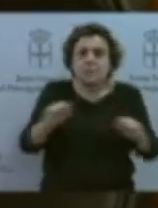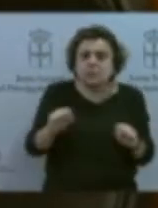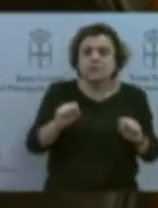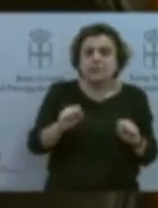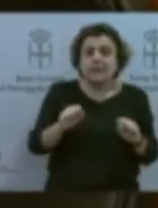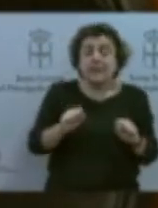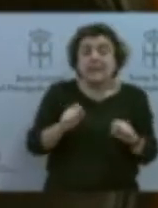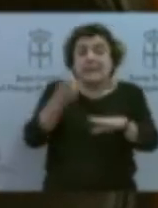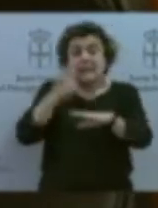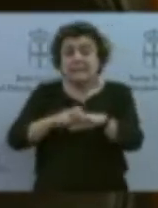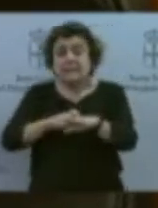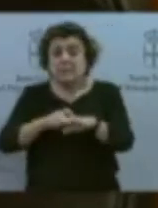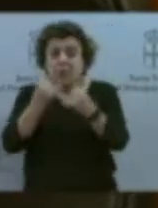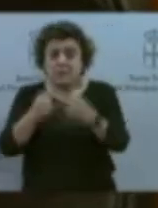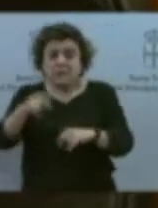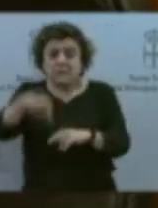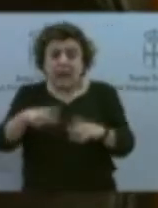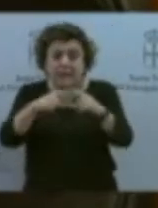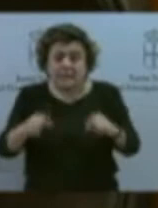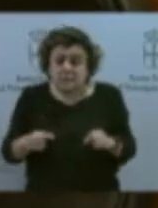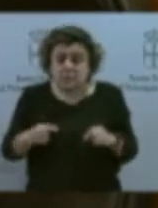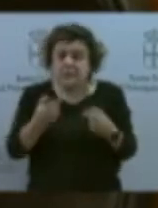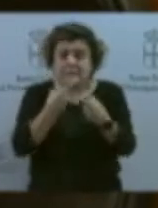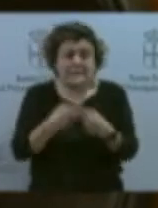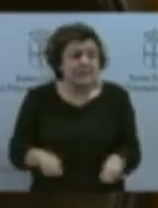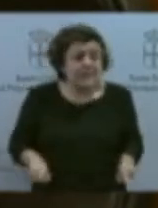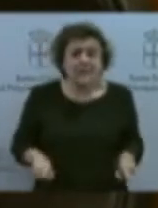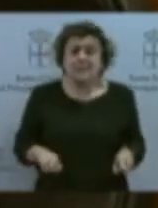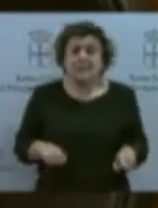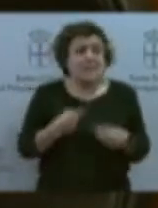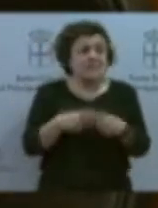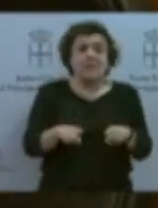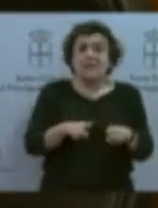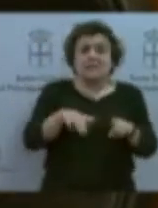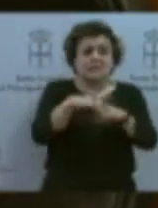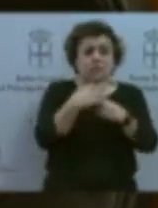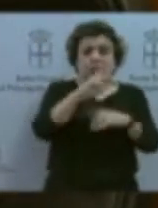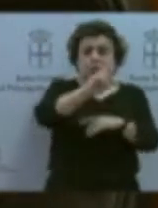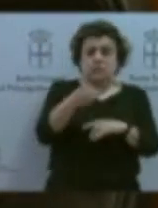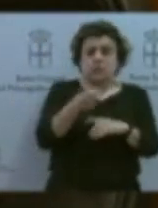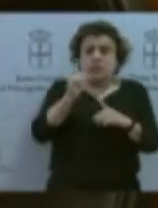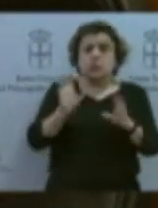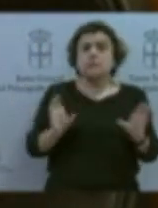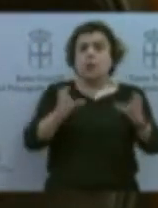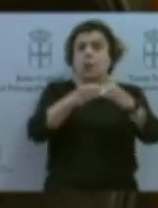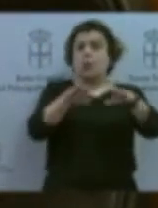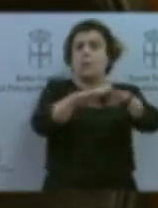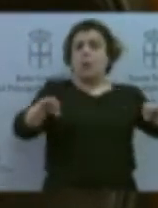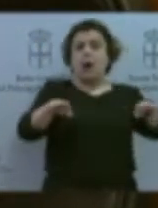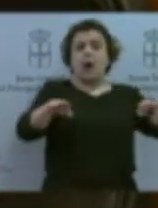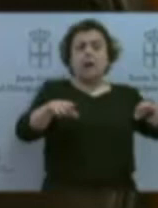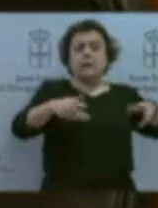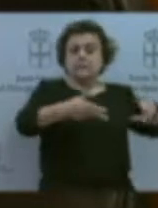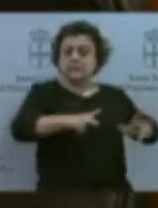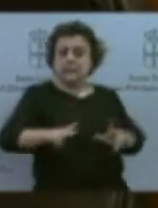hacemos en Asturias. No ha que ver con lo que hacen a otro sitio. Aquí no hay que poner la orquesta del pueblo y sentarse todo el en una silla, metro y medio de distancia y